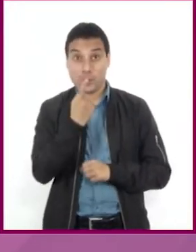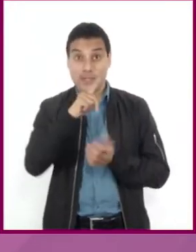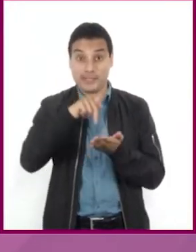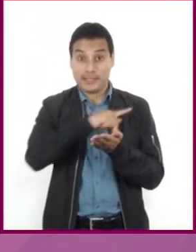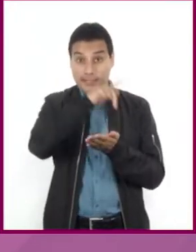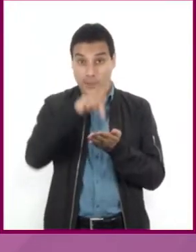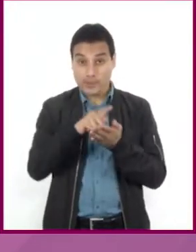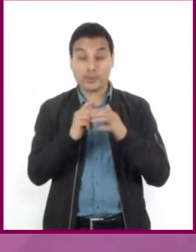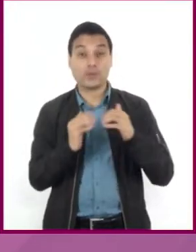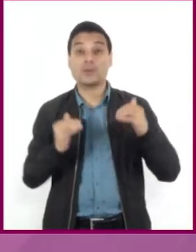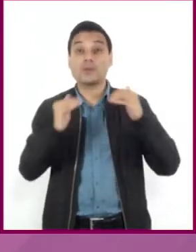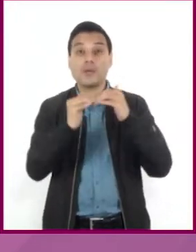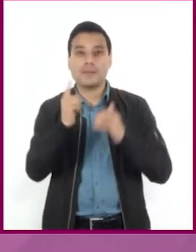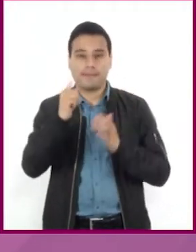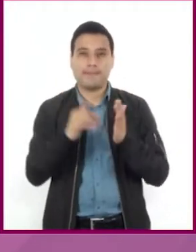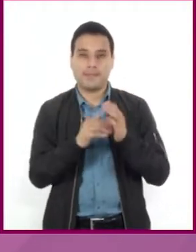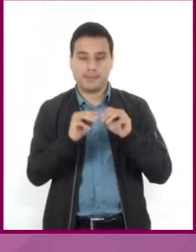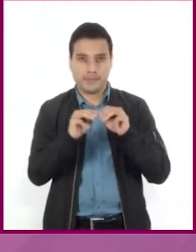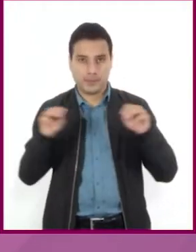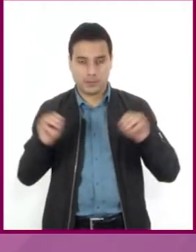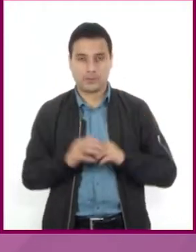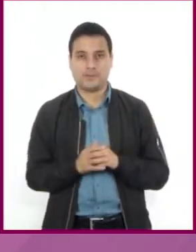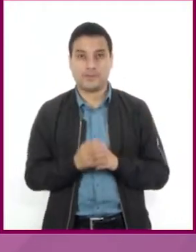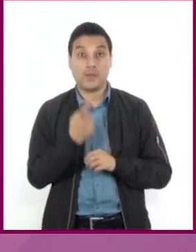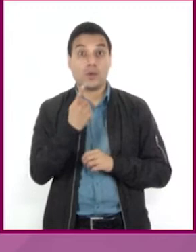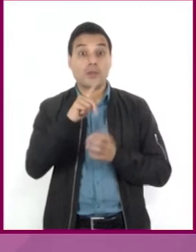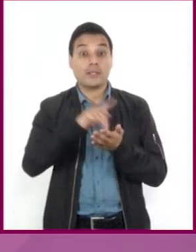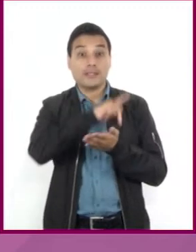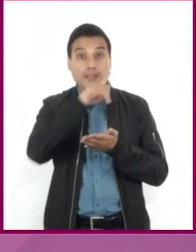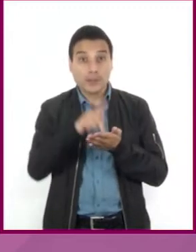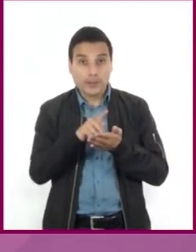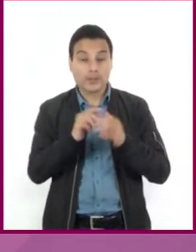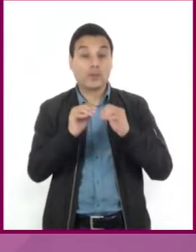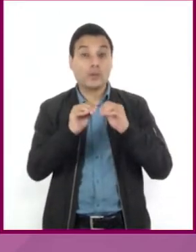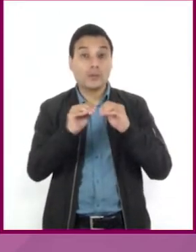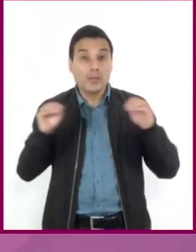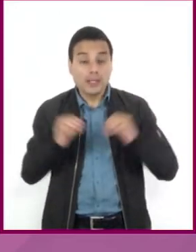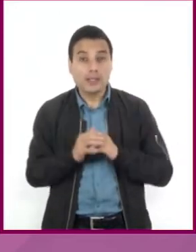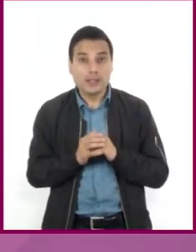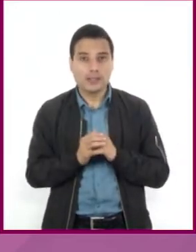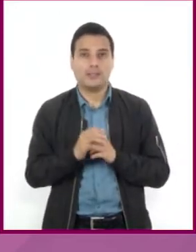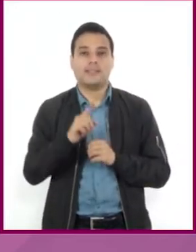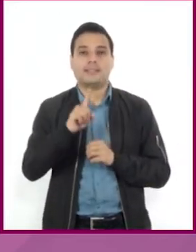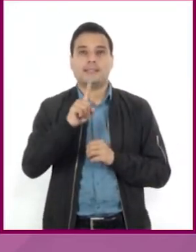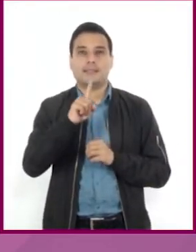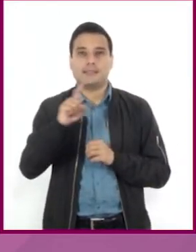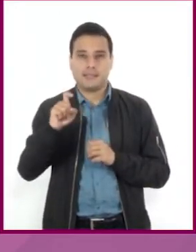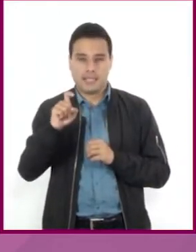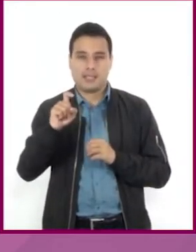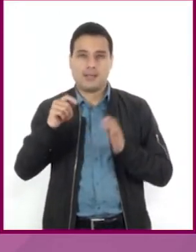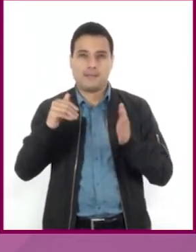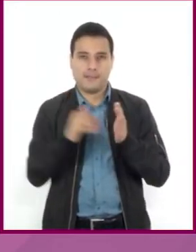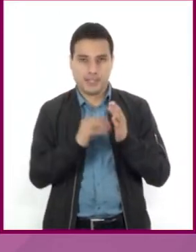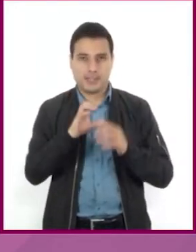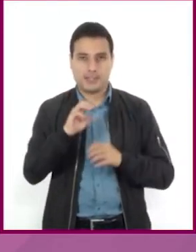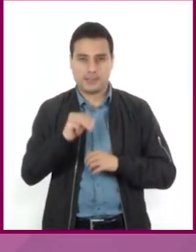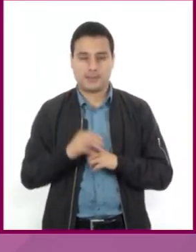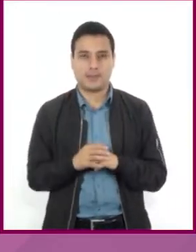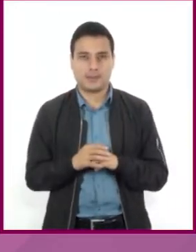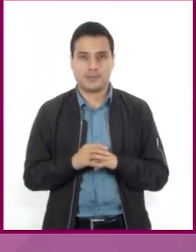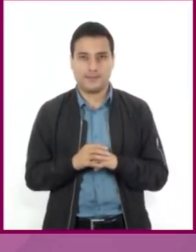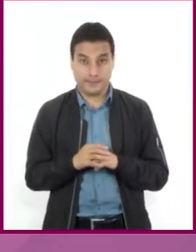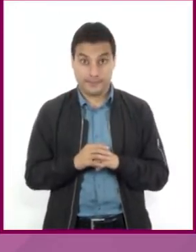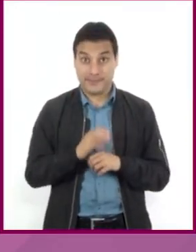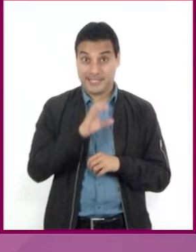es igual a mil metros y un kilómetro es igual a 100,000 centímetros. Y para convertir de